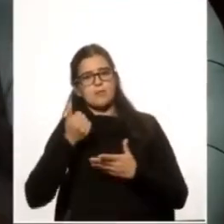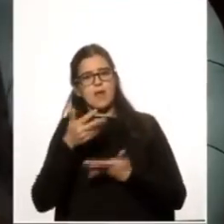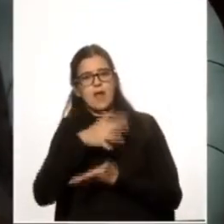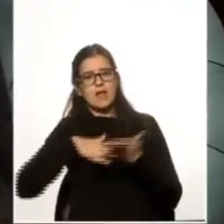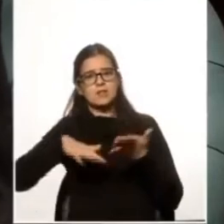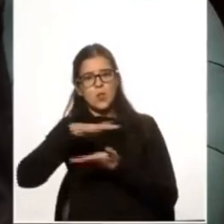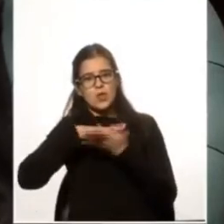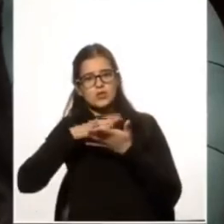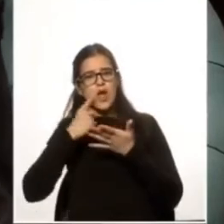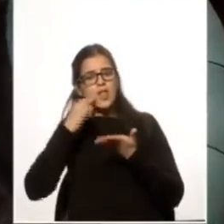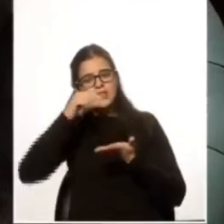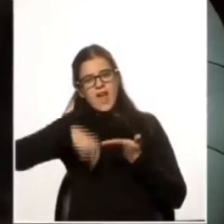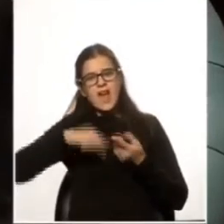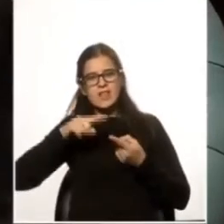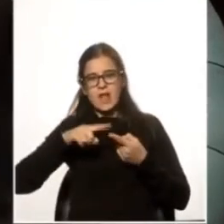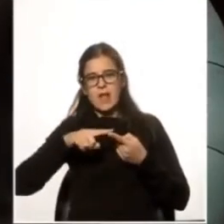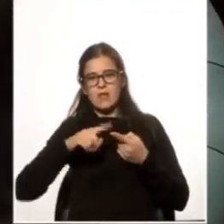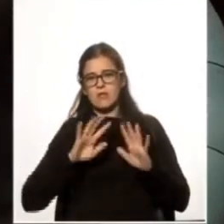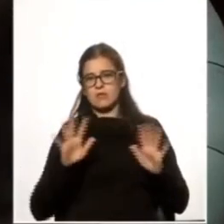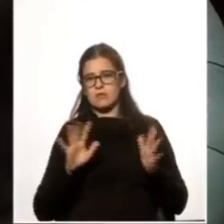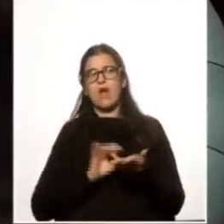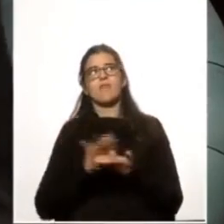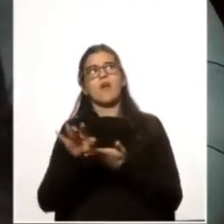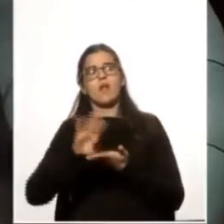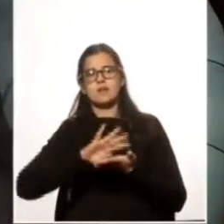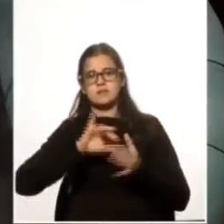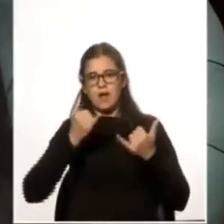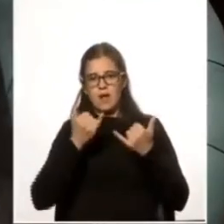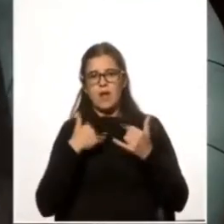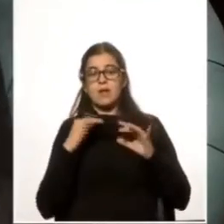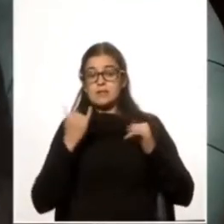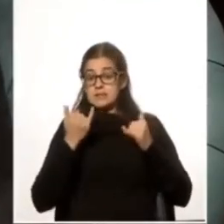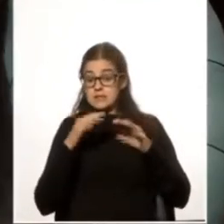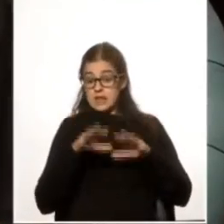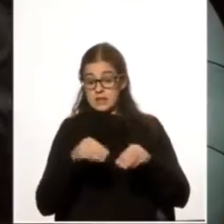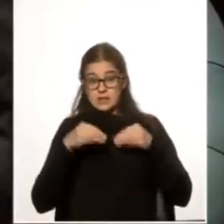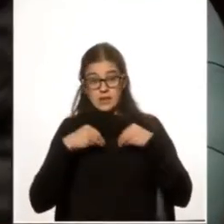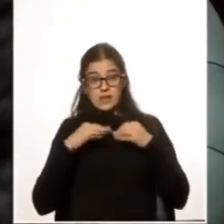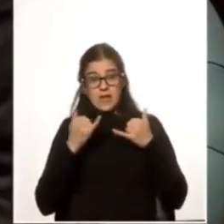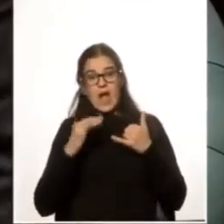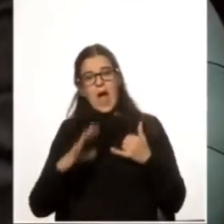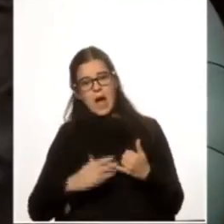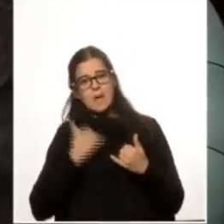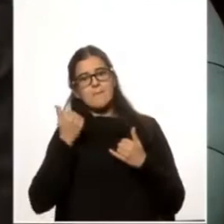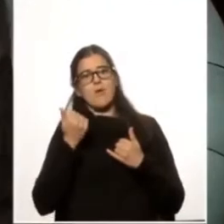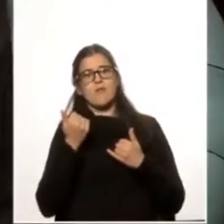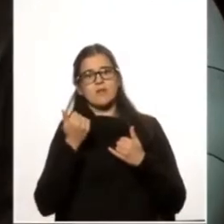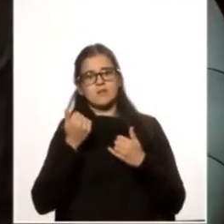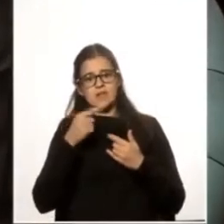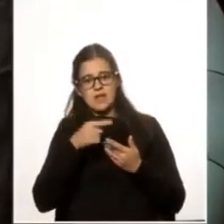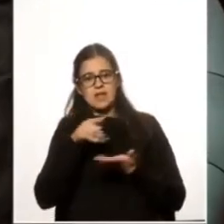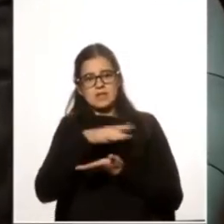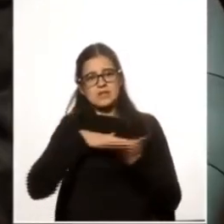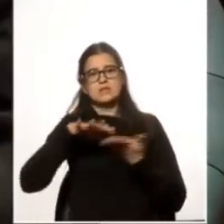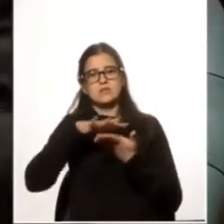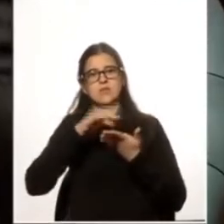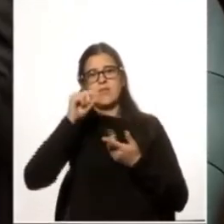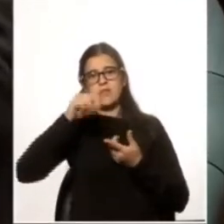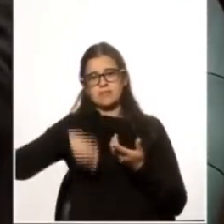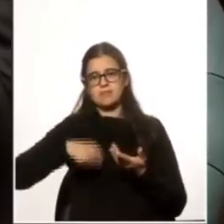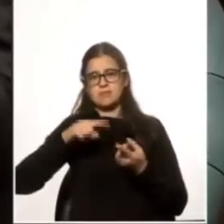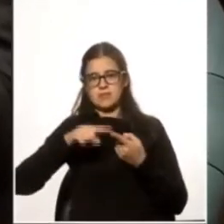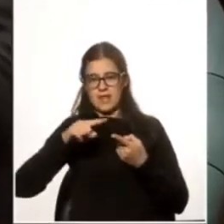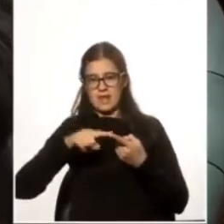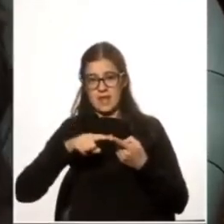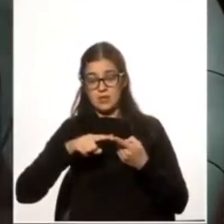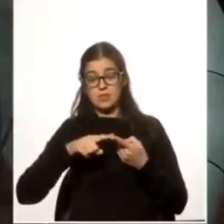al tratado, bueno afuera, que después que lo tenemos no le sacáramos el mayor provecho al tratado. Yo digo